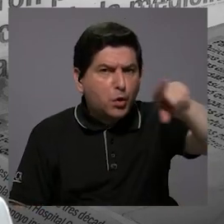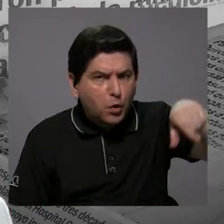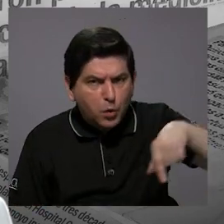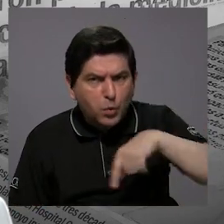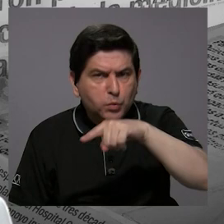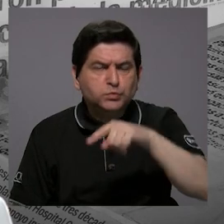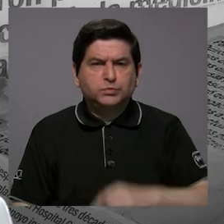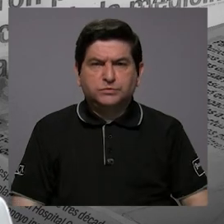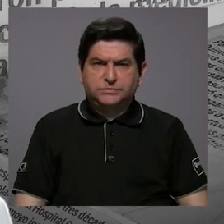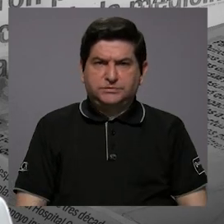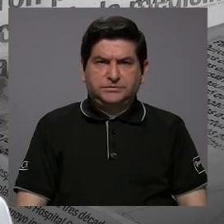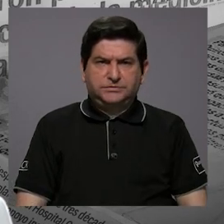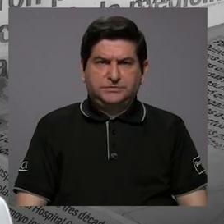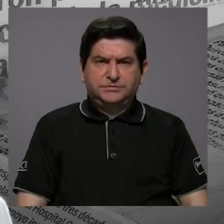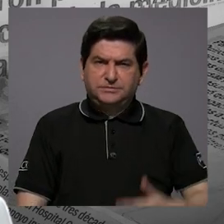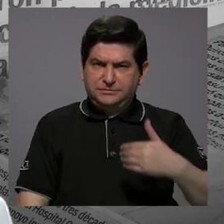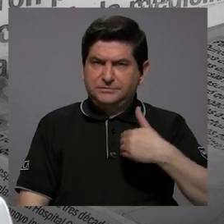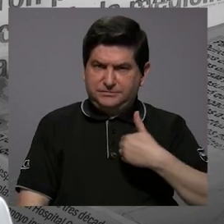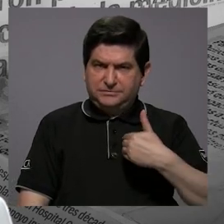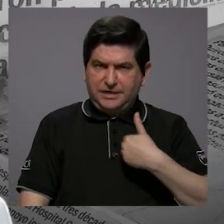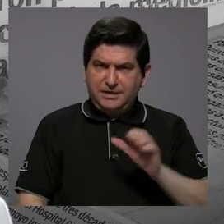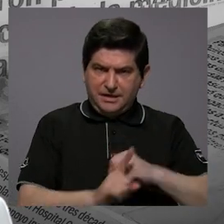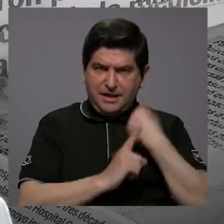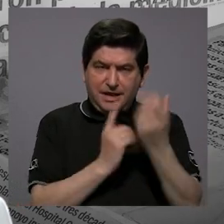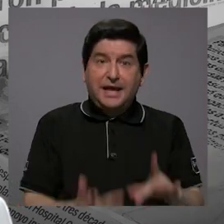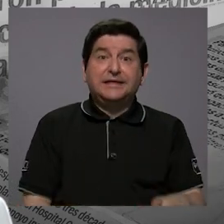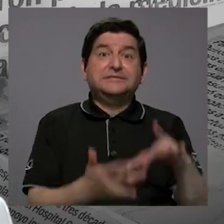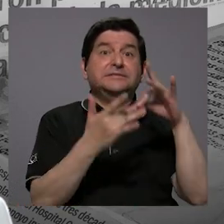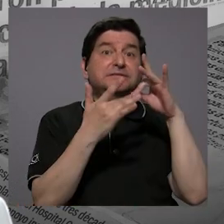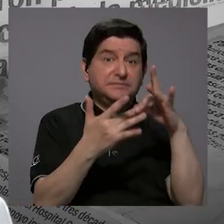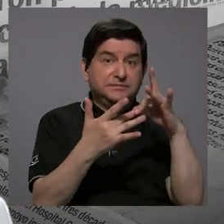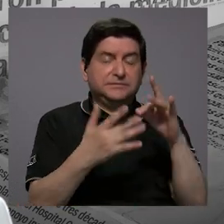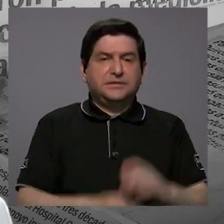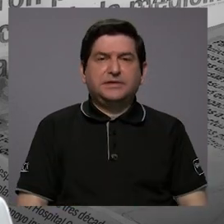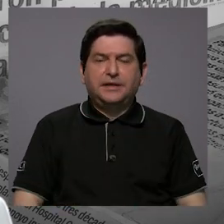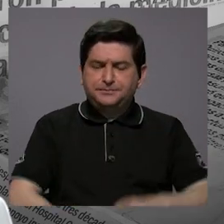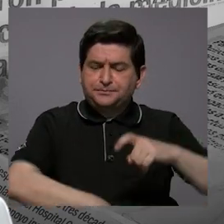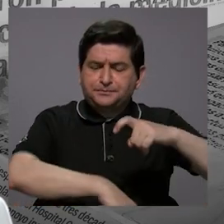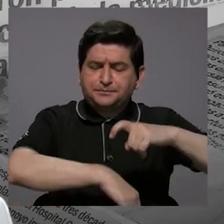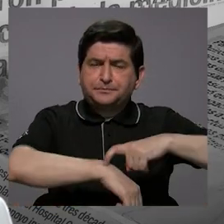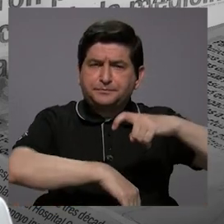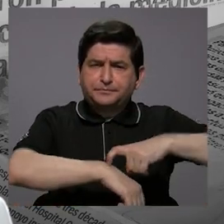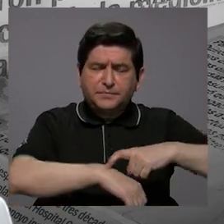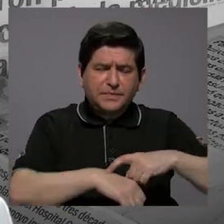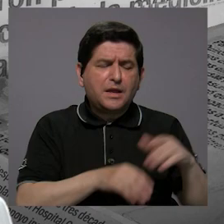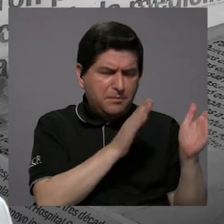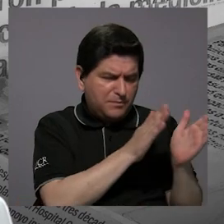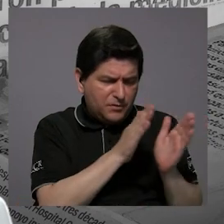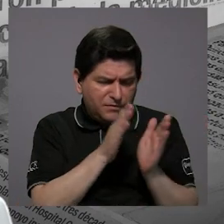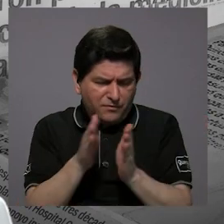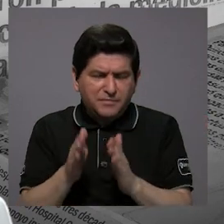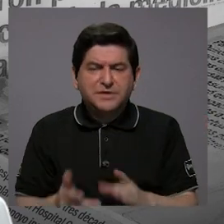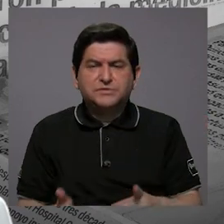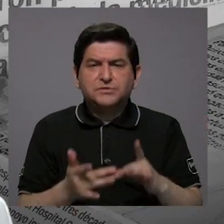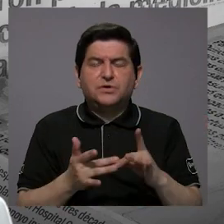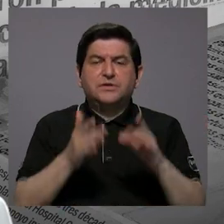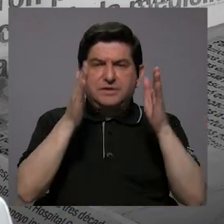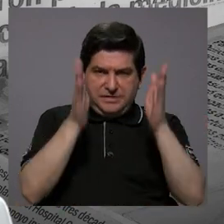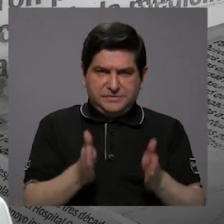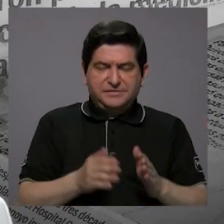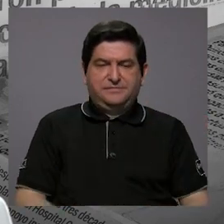tienen una situación especial, el tiempo que se forman como especialistas.